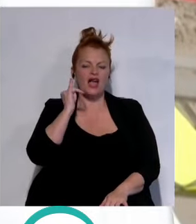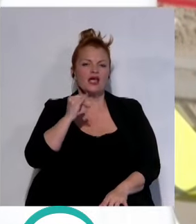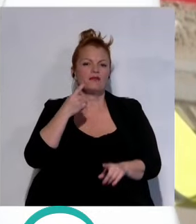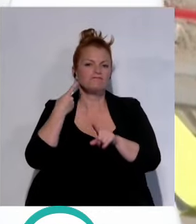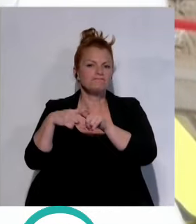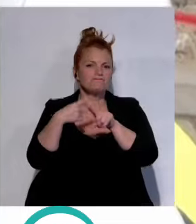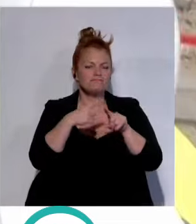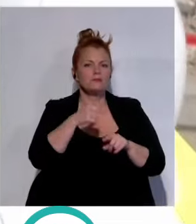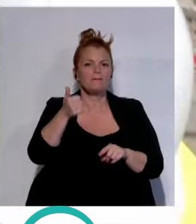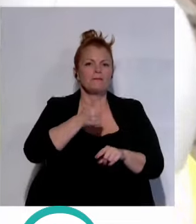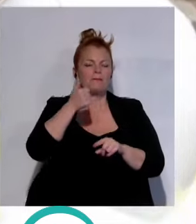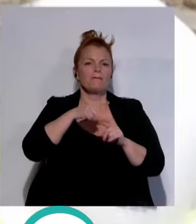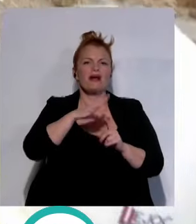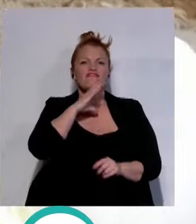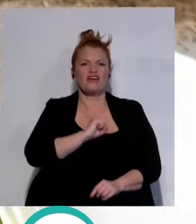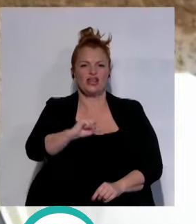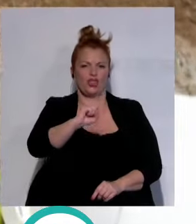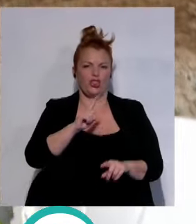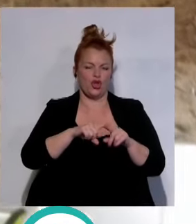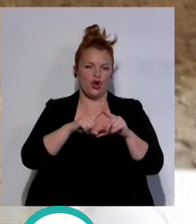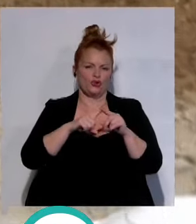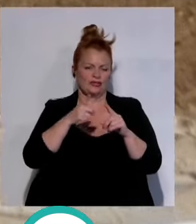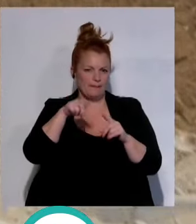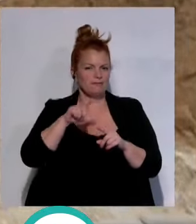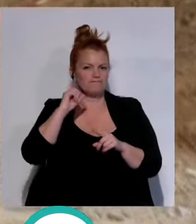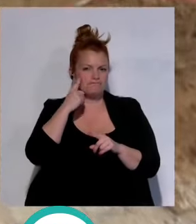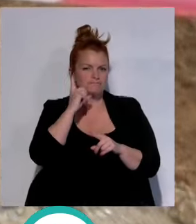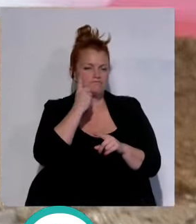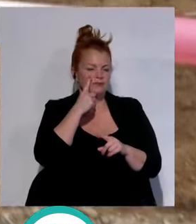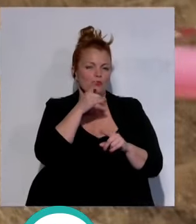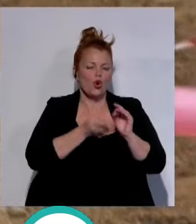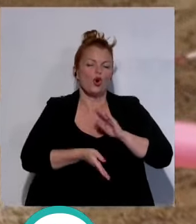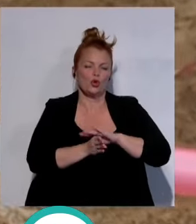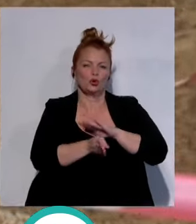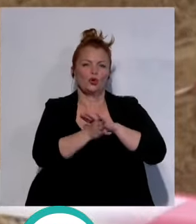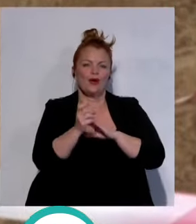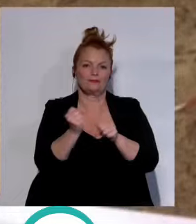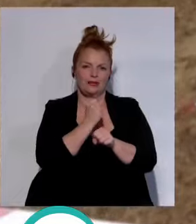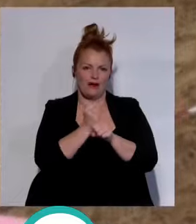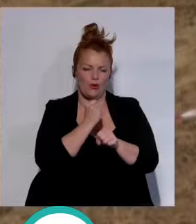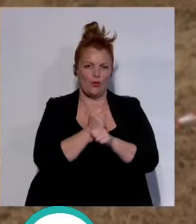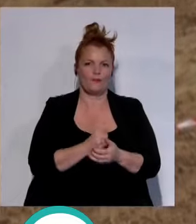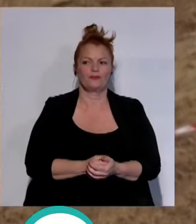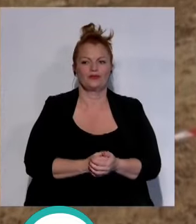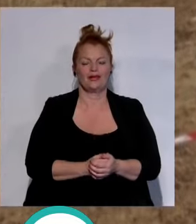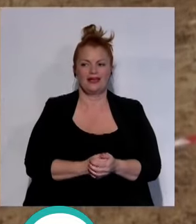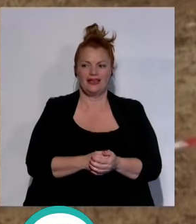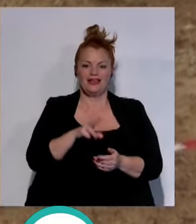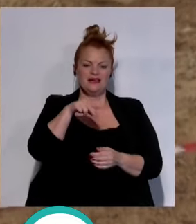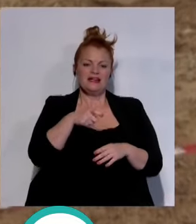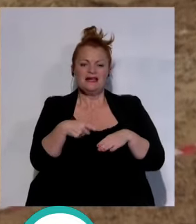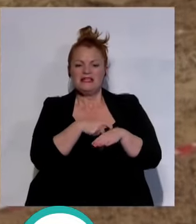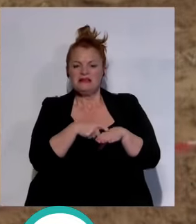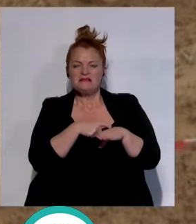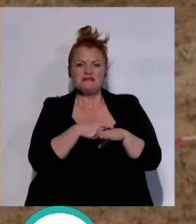algún enterramiento fenicio en un estado inferior ya que van a continuar con la intervención la pátera es más bien de tipo